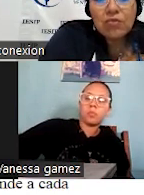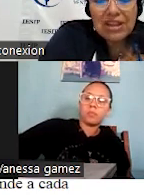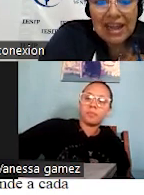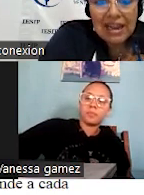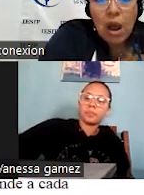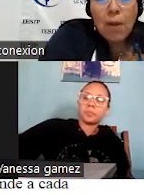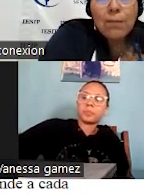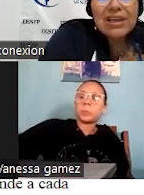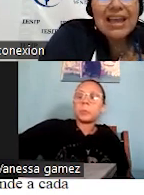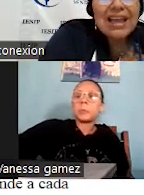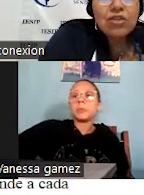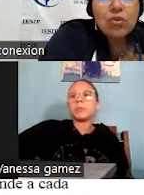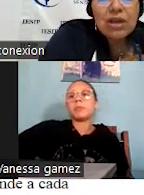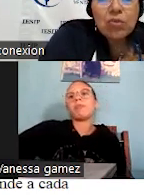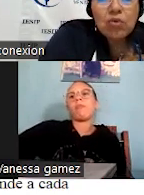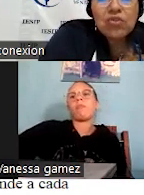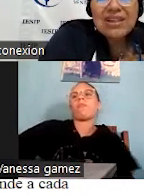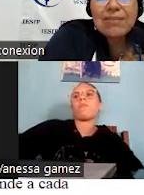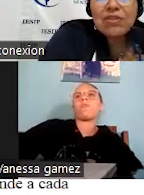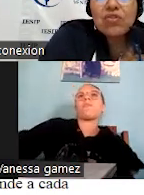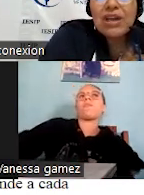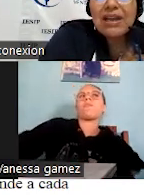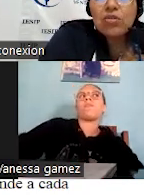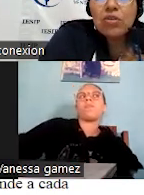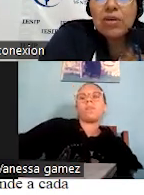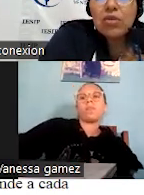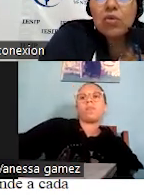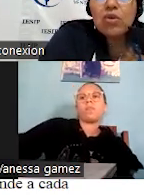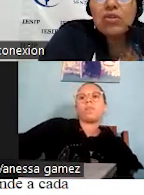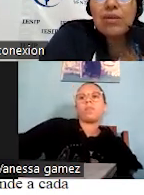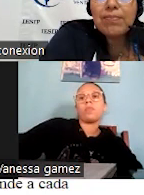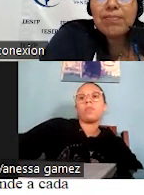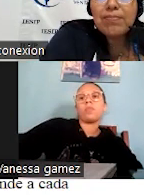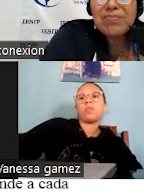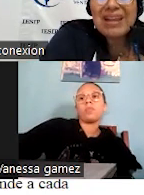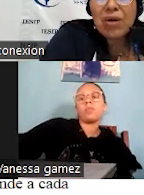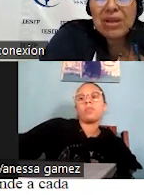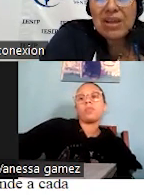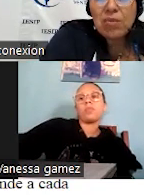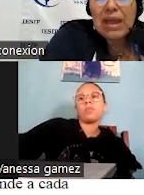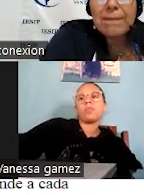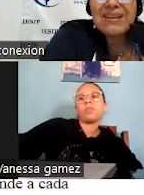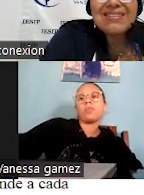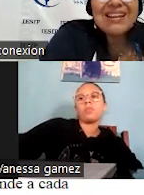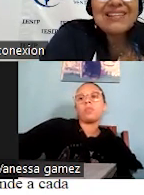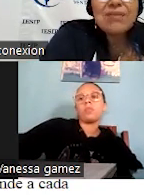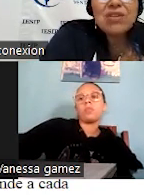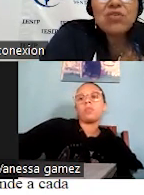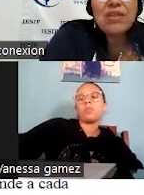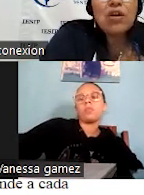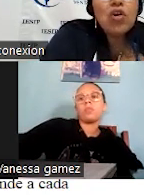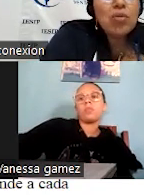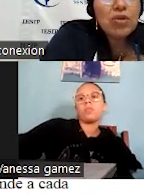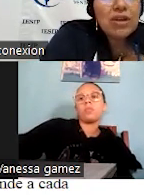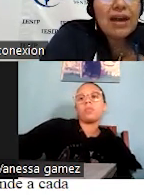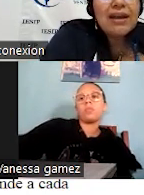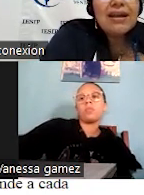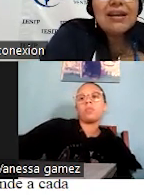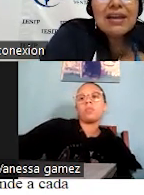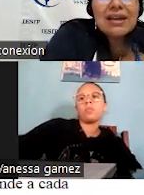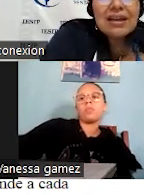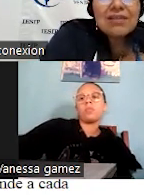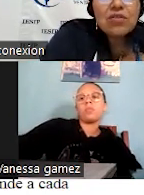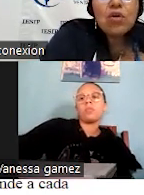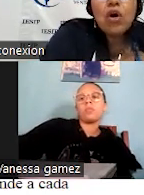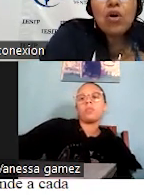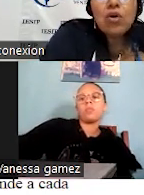servicios final porque el turismo es un sistema social y económico cuyo objetivo es prestar servicios de comodidad,